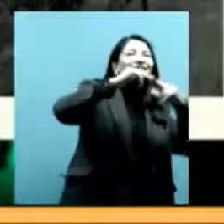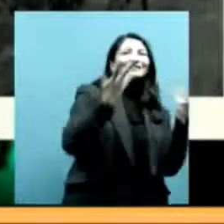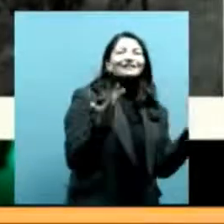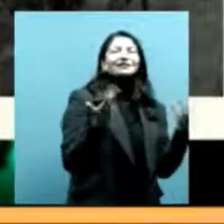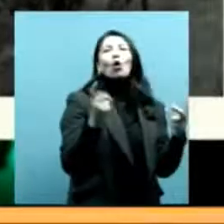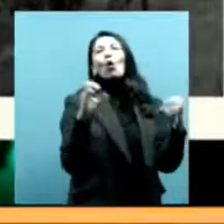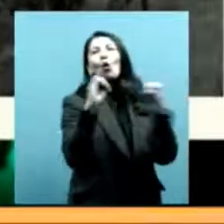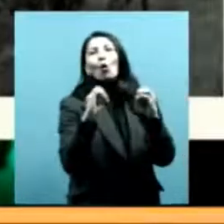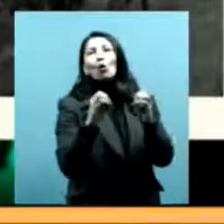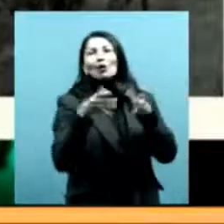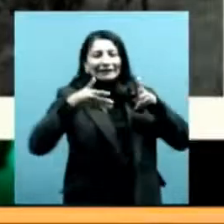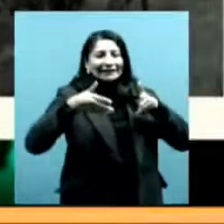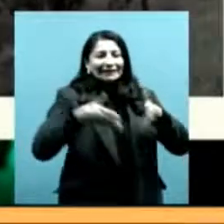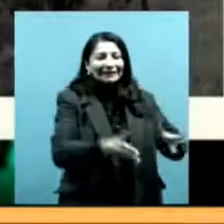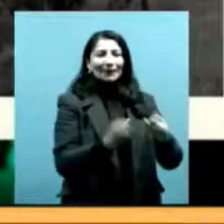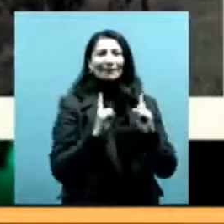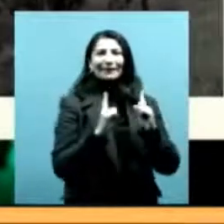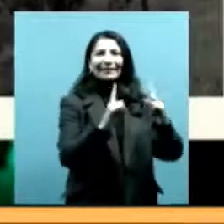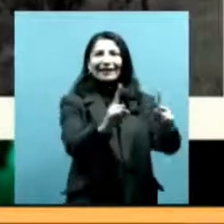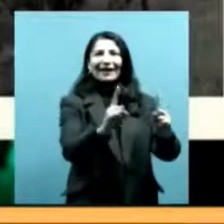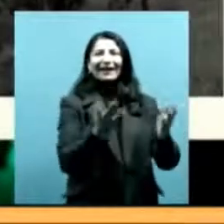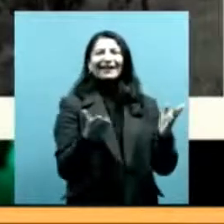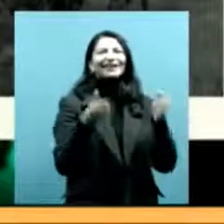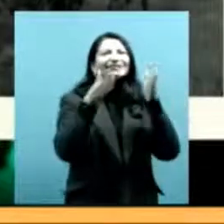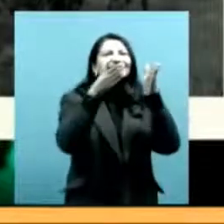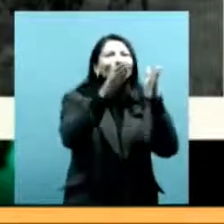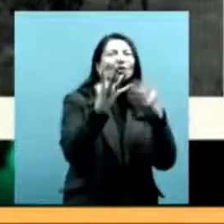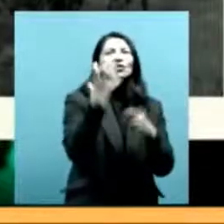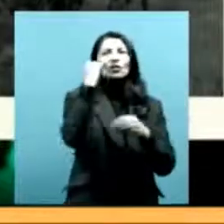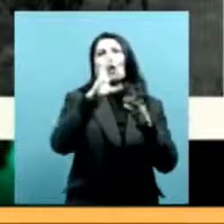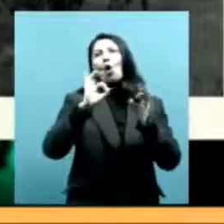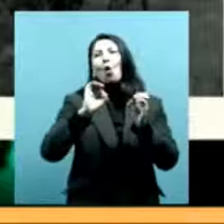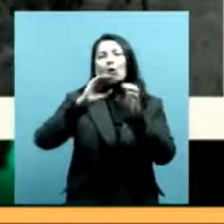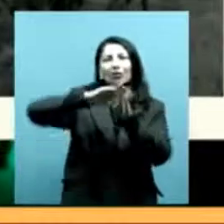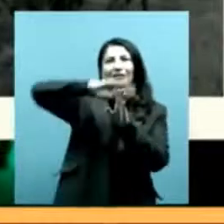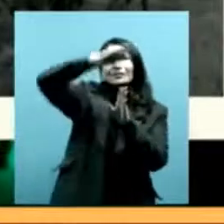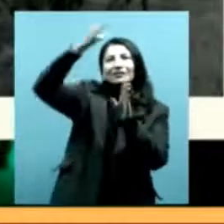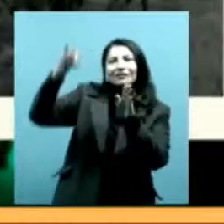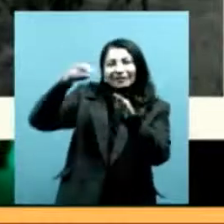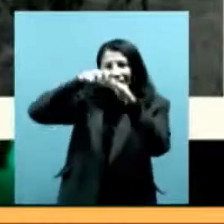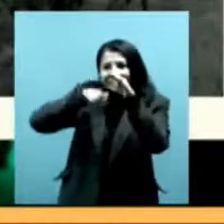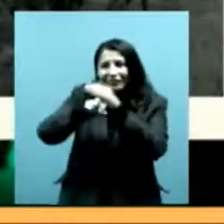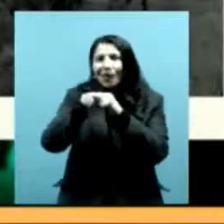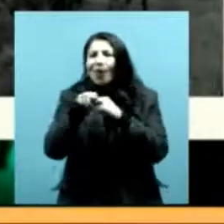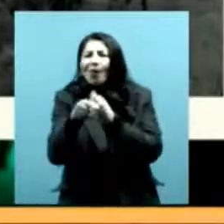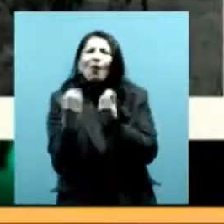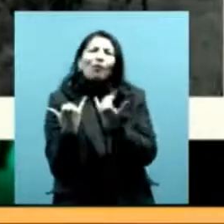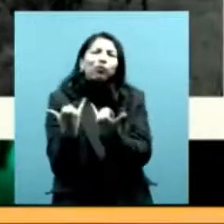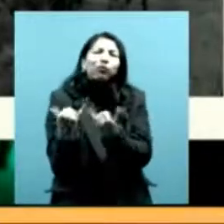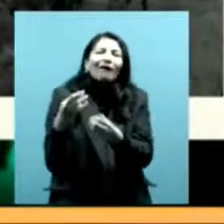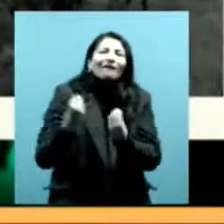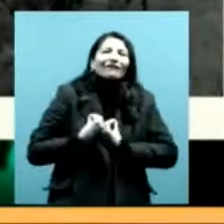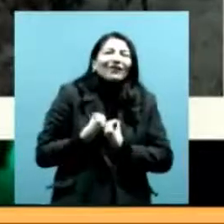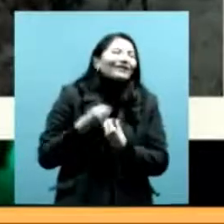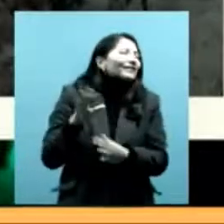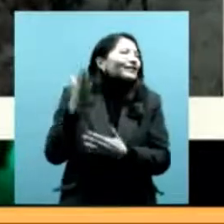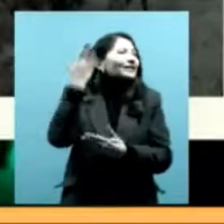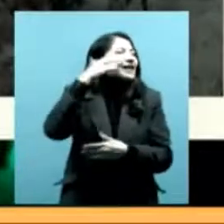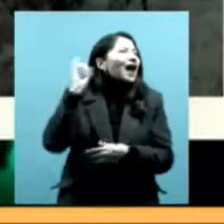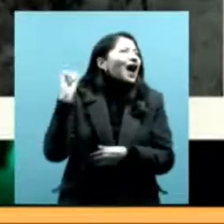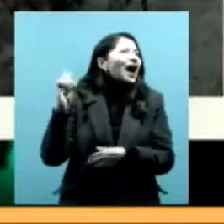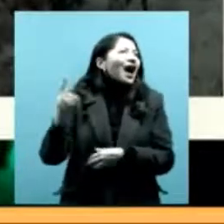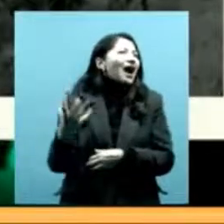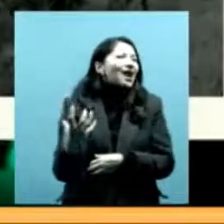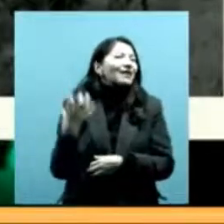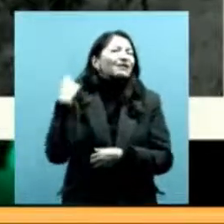cementerios, sea, tumbas, reino, cuevas, que también tienen sus memorias, sus historias, árboles plantados por sus ancestros,